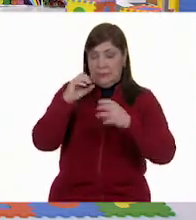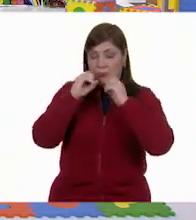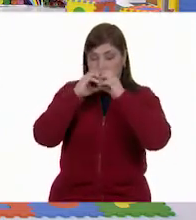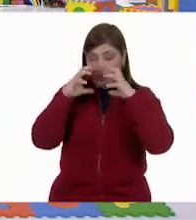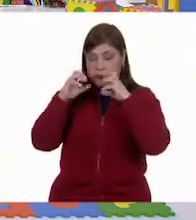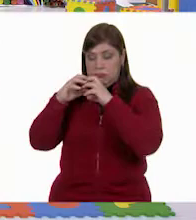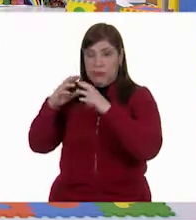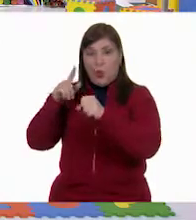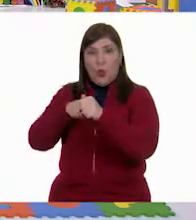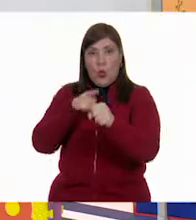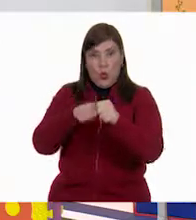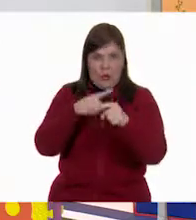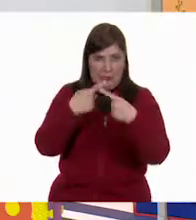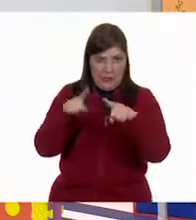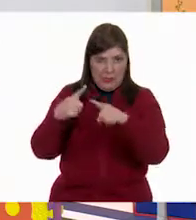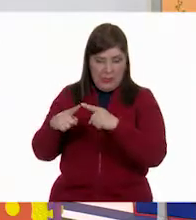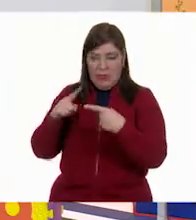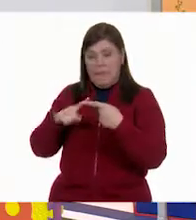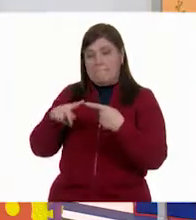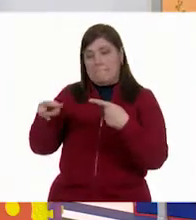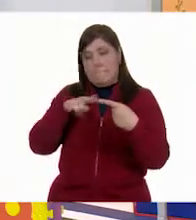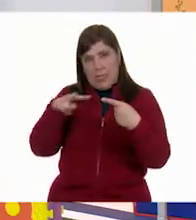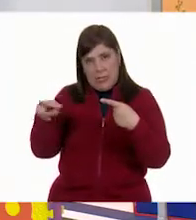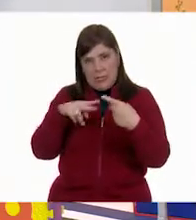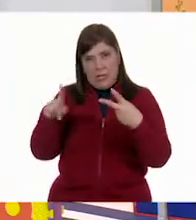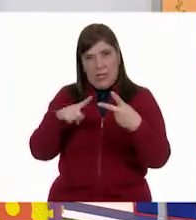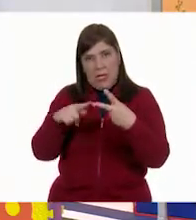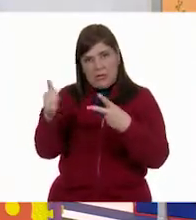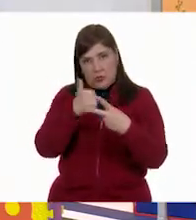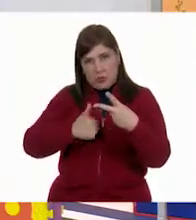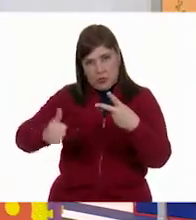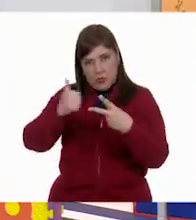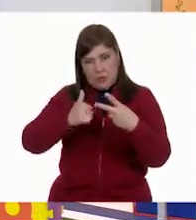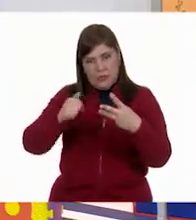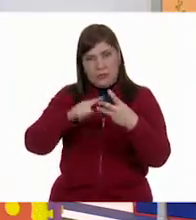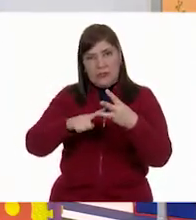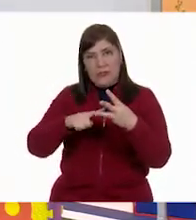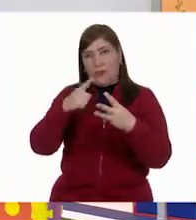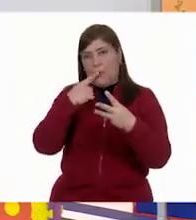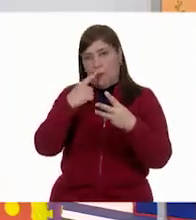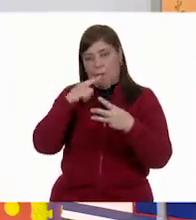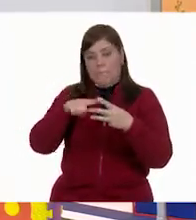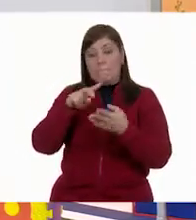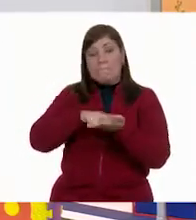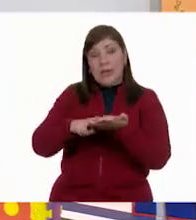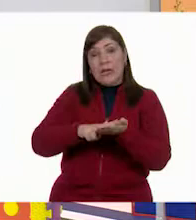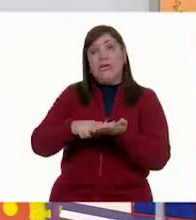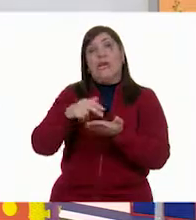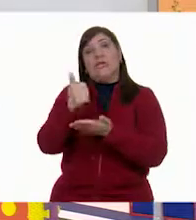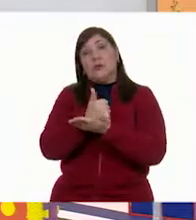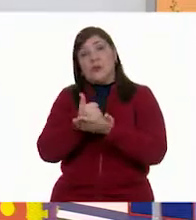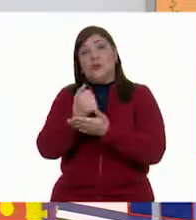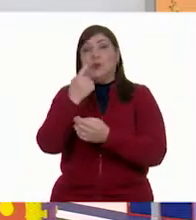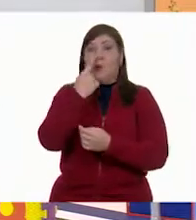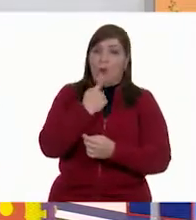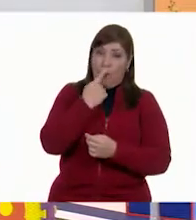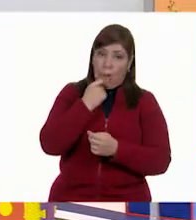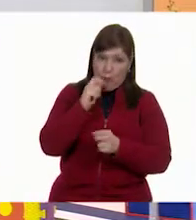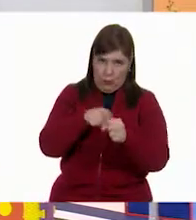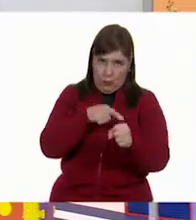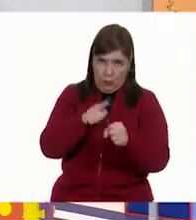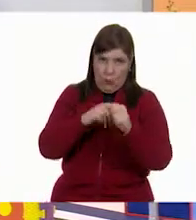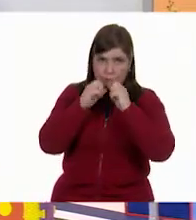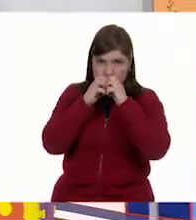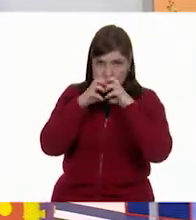color de globo verde, el globo azul y el globo rojo. Muy bien. Y nosotros vamos